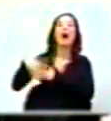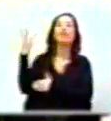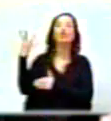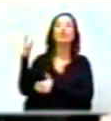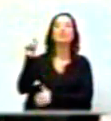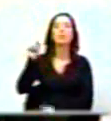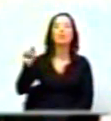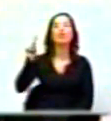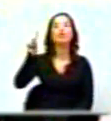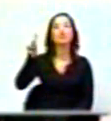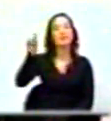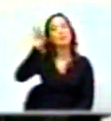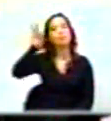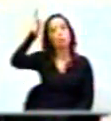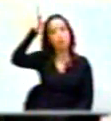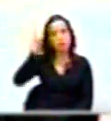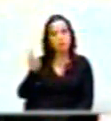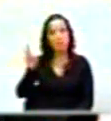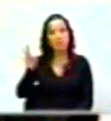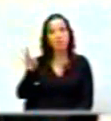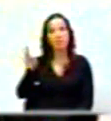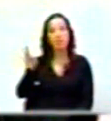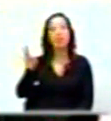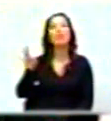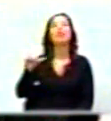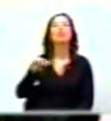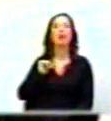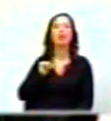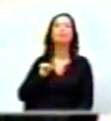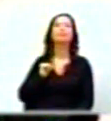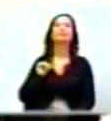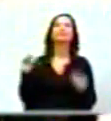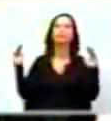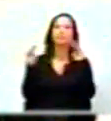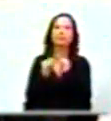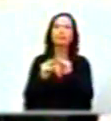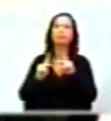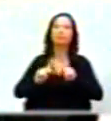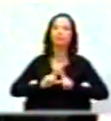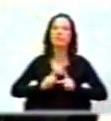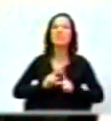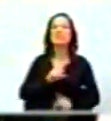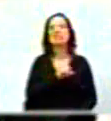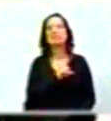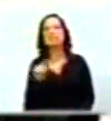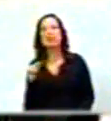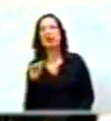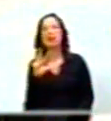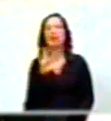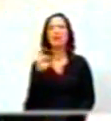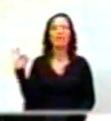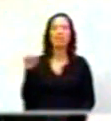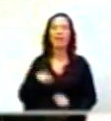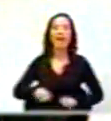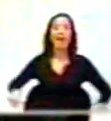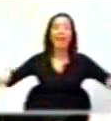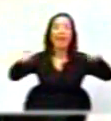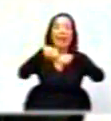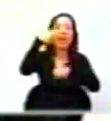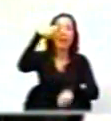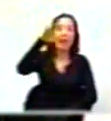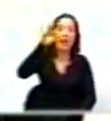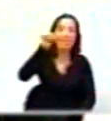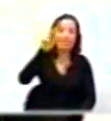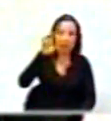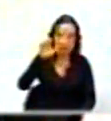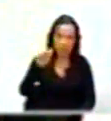.6% con predios entre 100 y 500 hectáreas. Óigase bien, y el